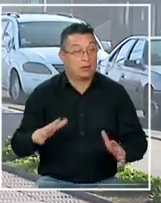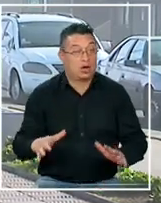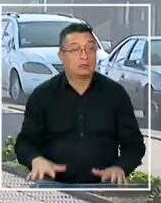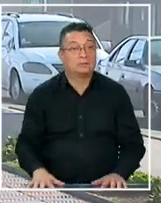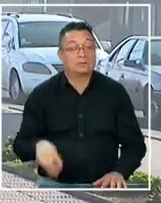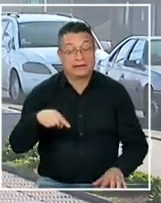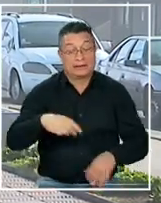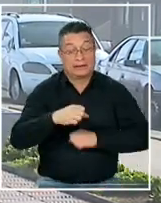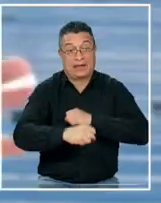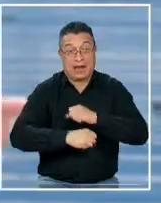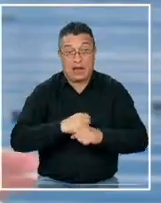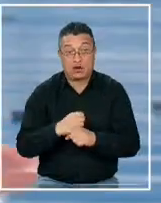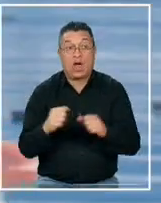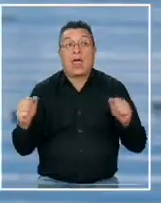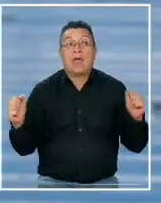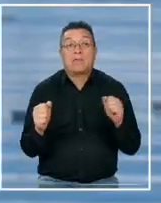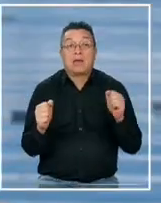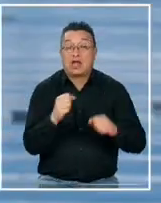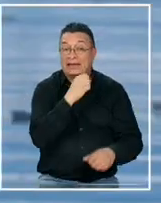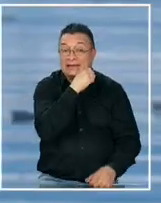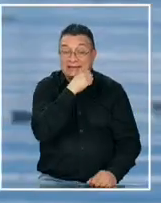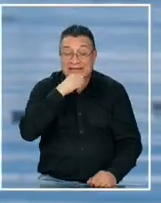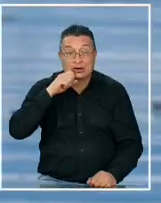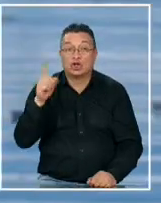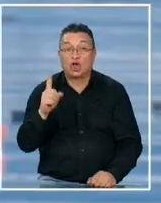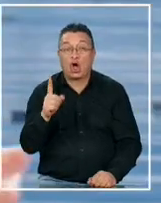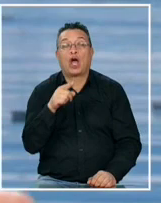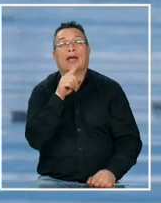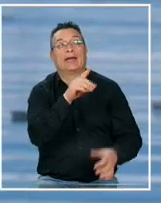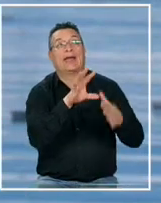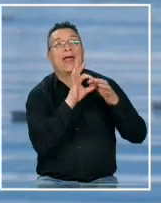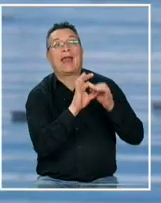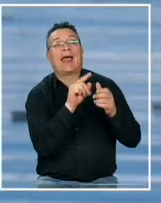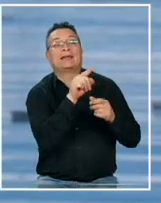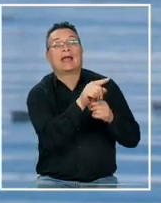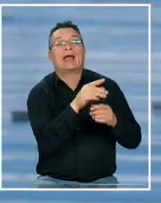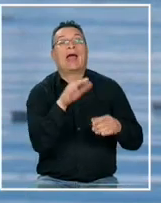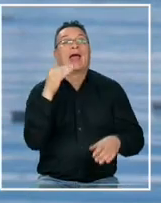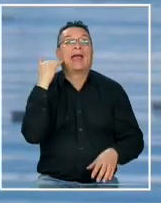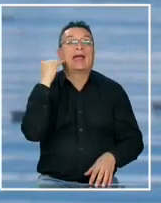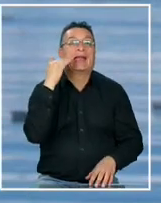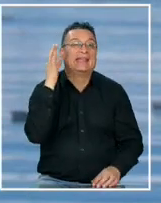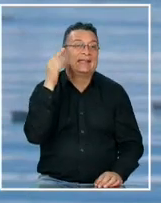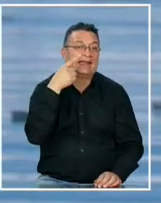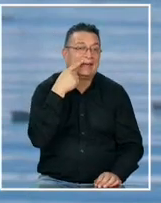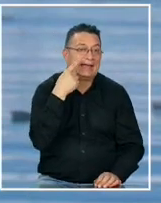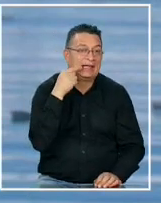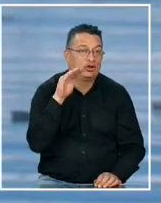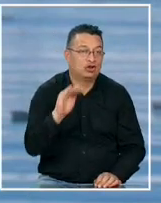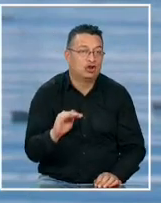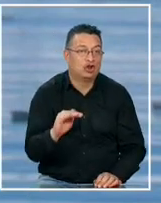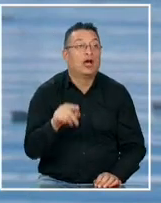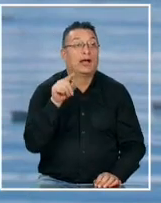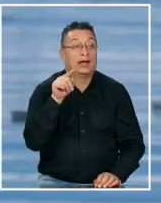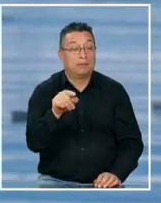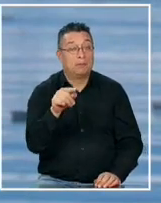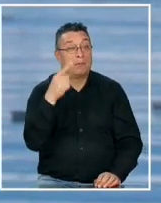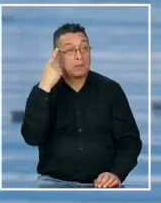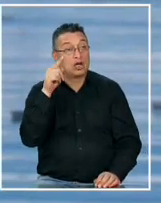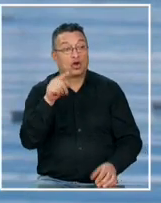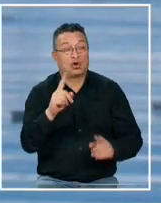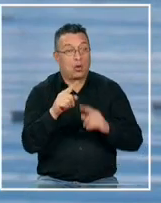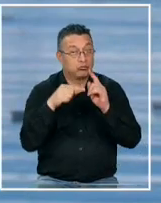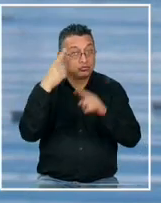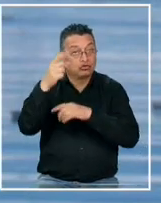este año esperamos que el invierno no sea tan seco gracias a la acción del niño pero hay que tener bien claro que esa mano no va a estar